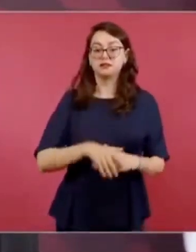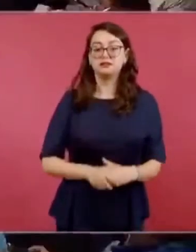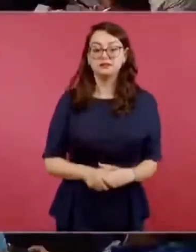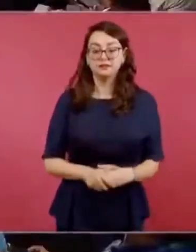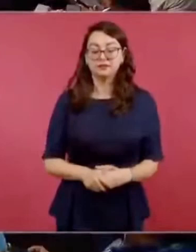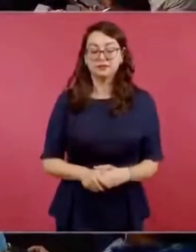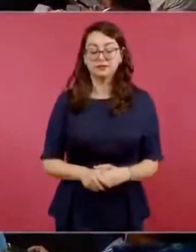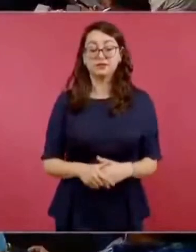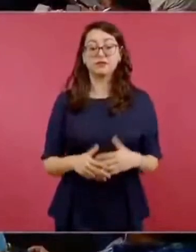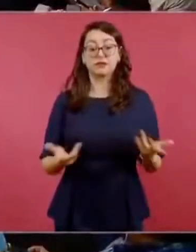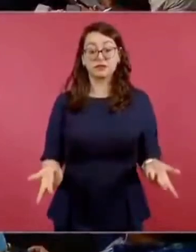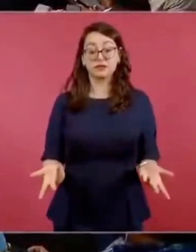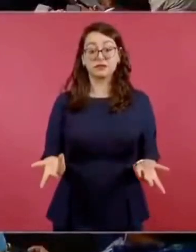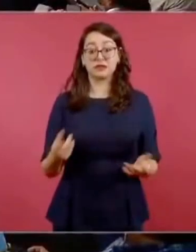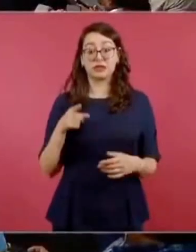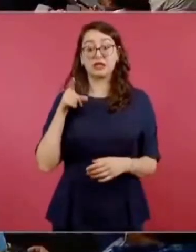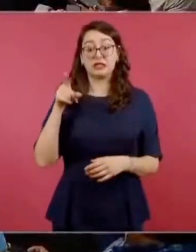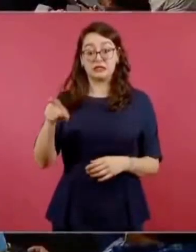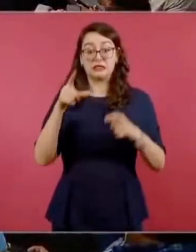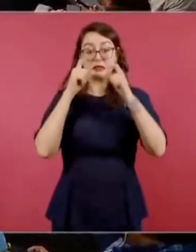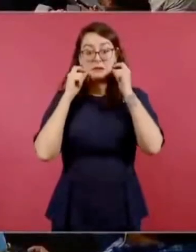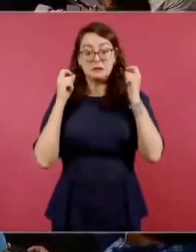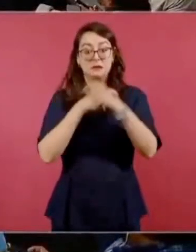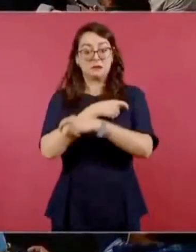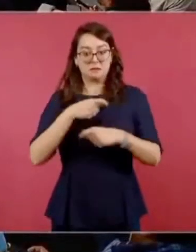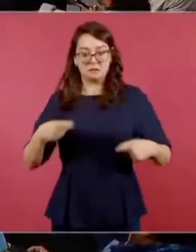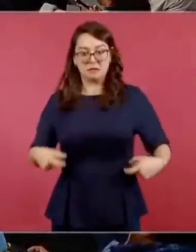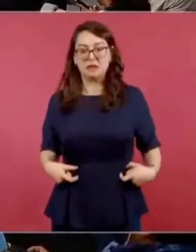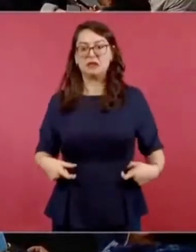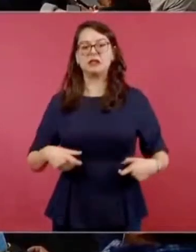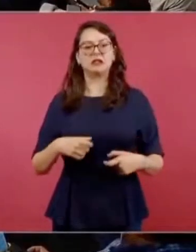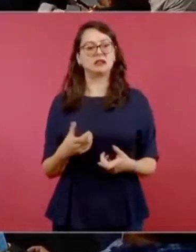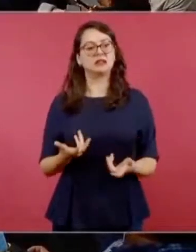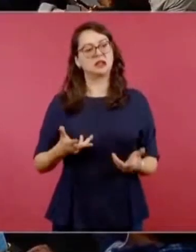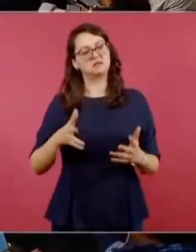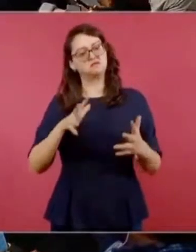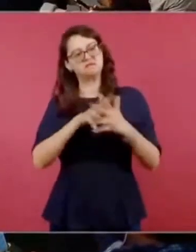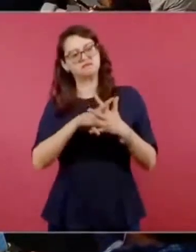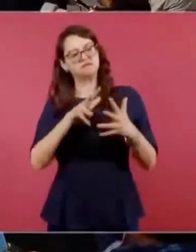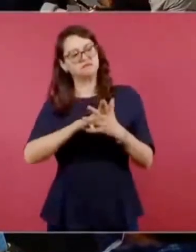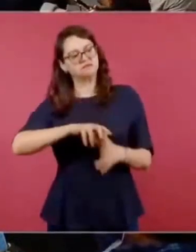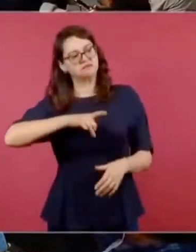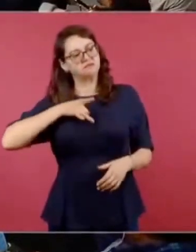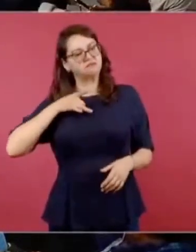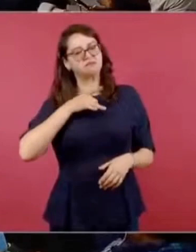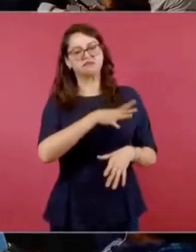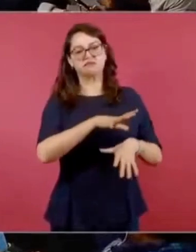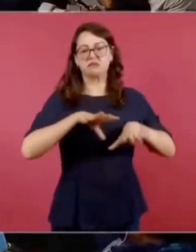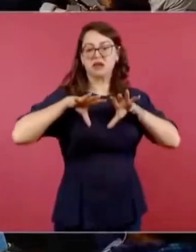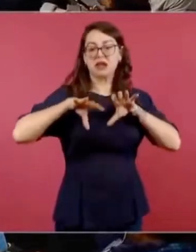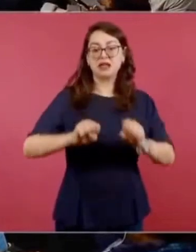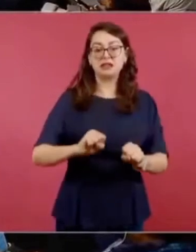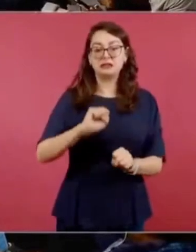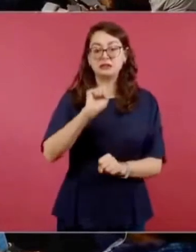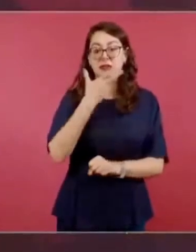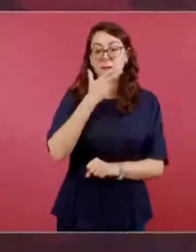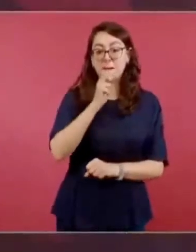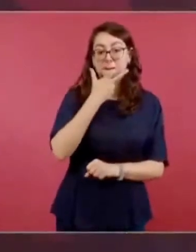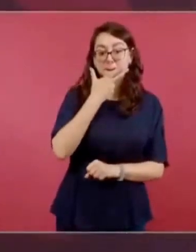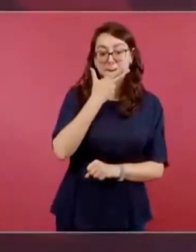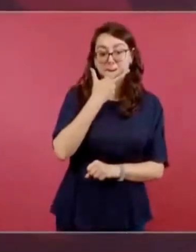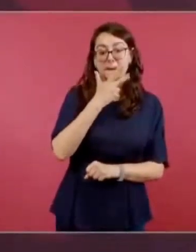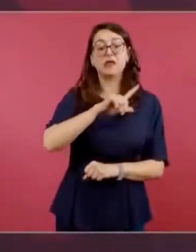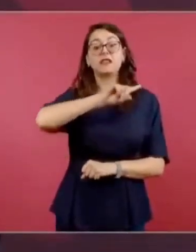frente de la División del Norte, Villa tomó Chihuahua en la lucha contra el huertismo y por cuatro semanas